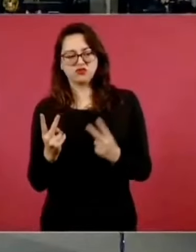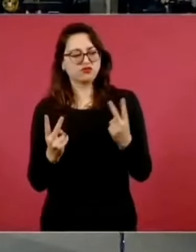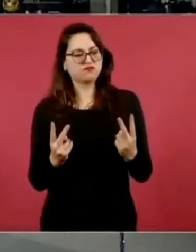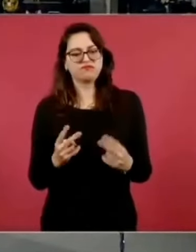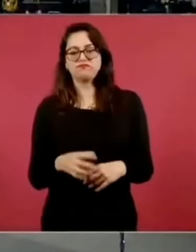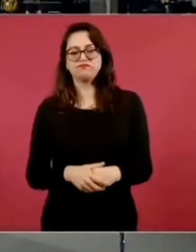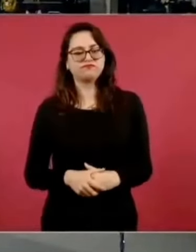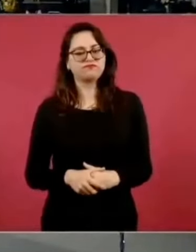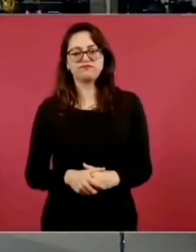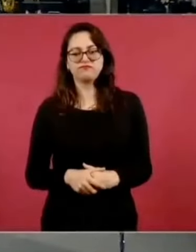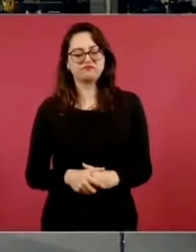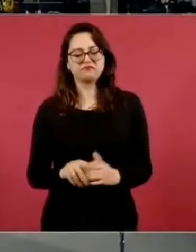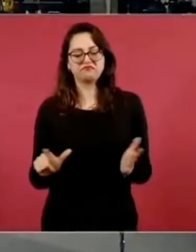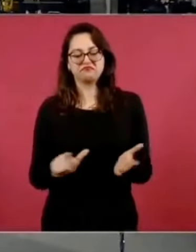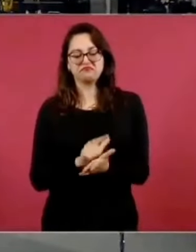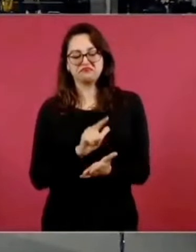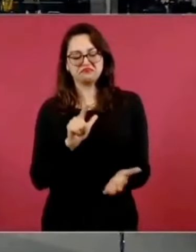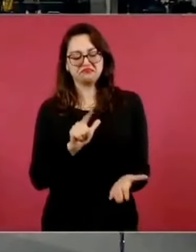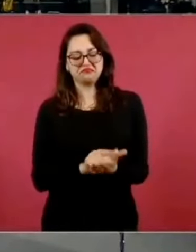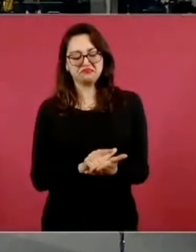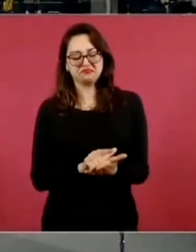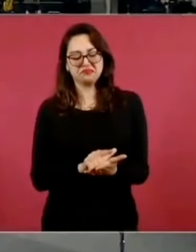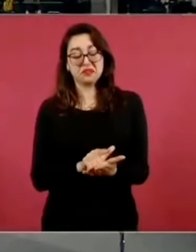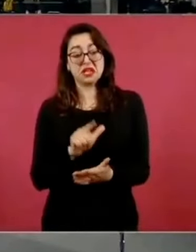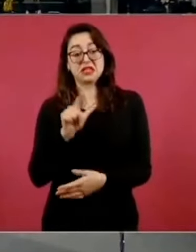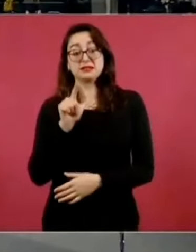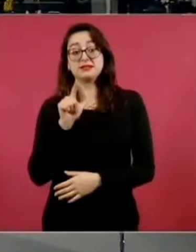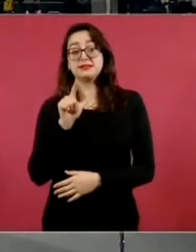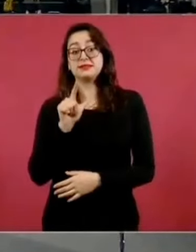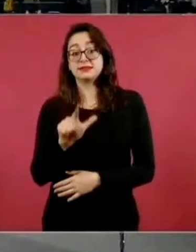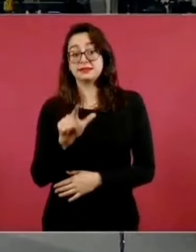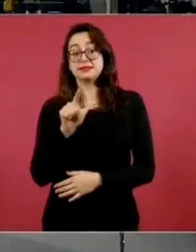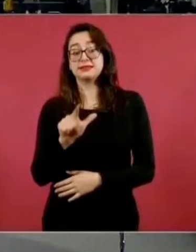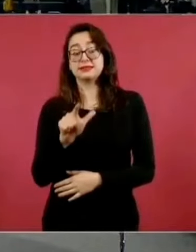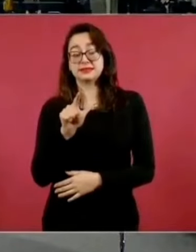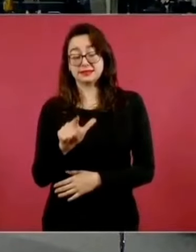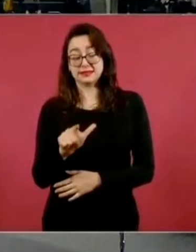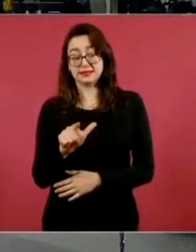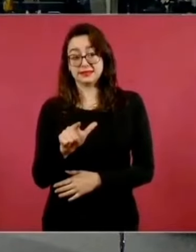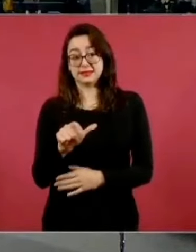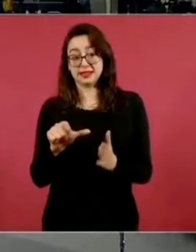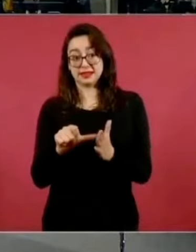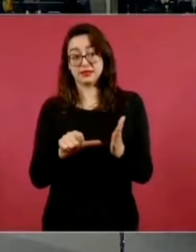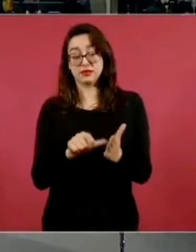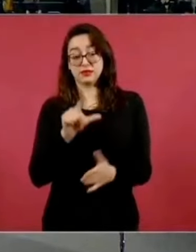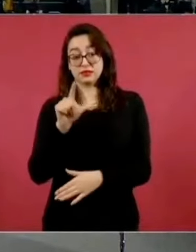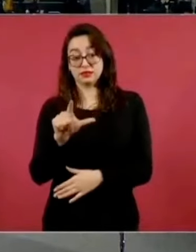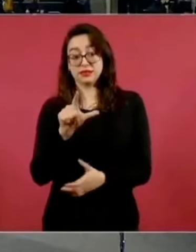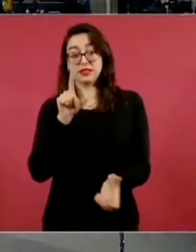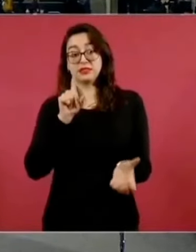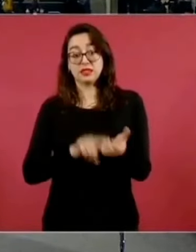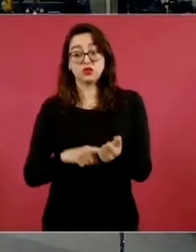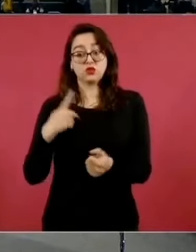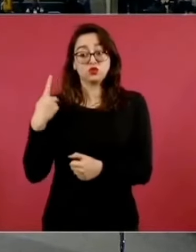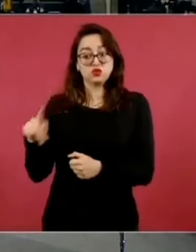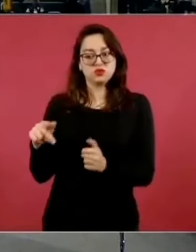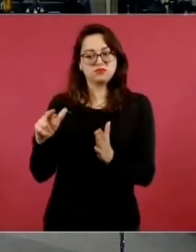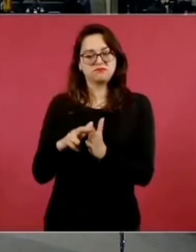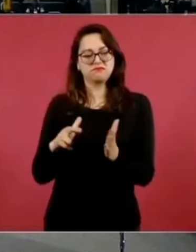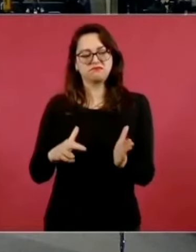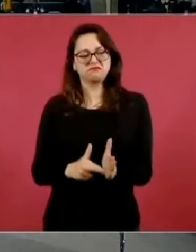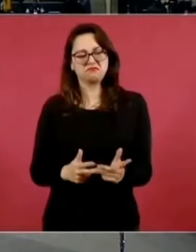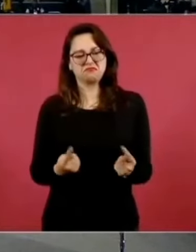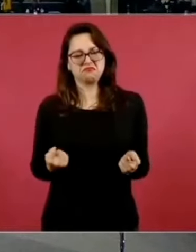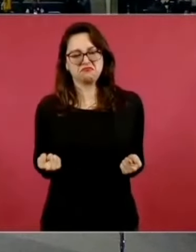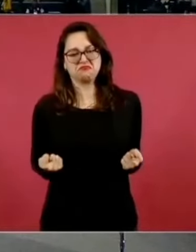y contraviniendo el artículo 17 de la Ley Orgánica del Poder Judicial Federal, manifestó que